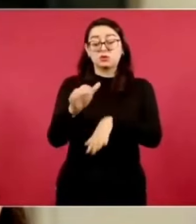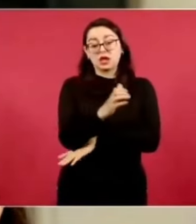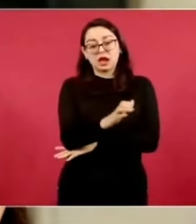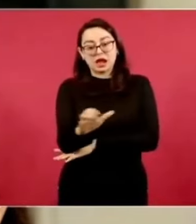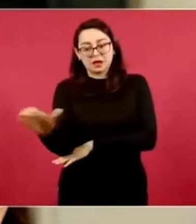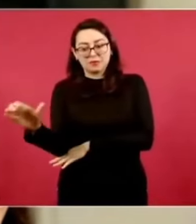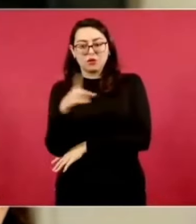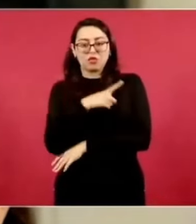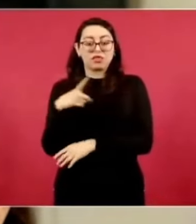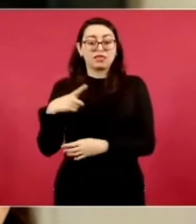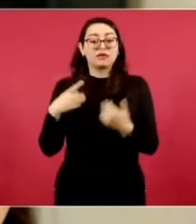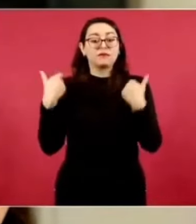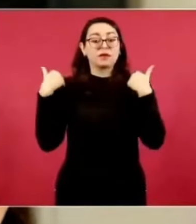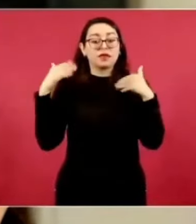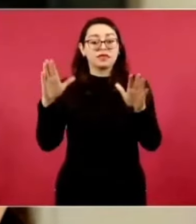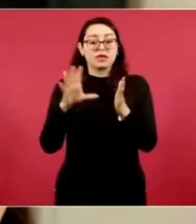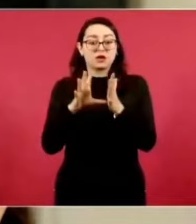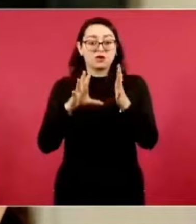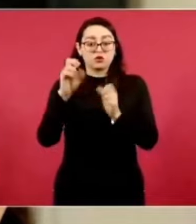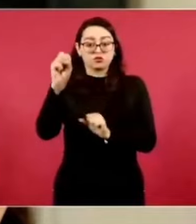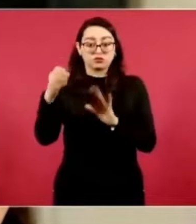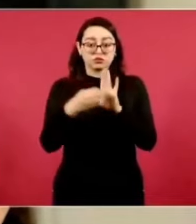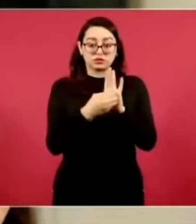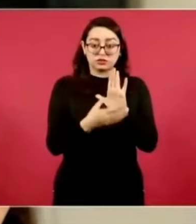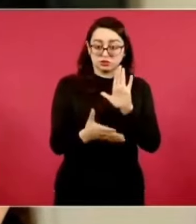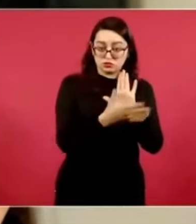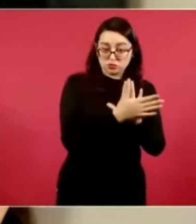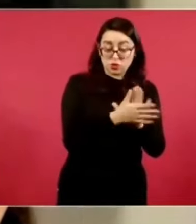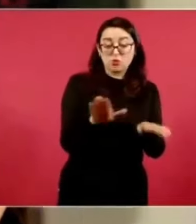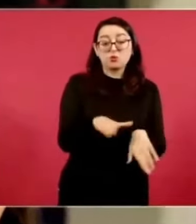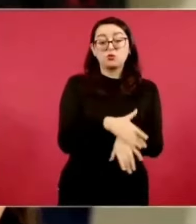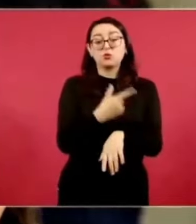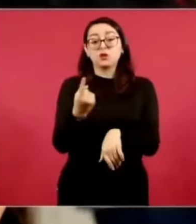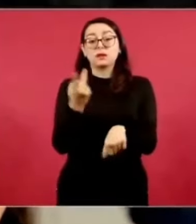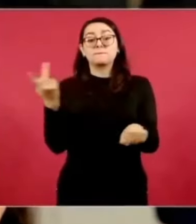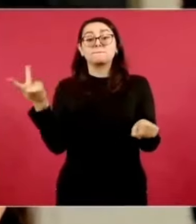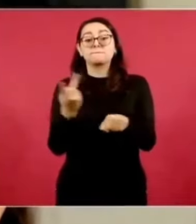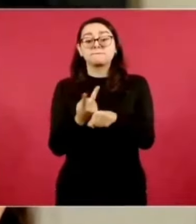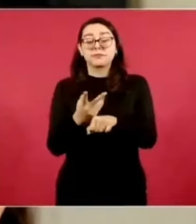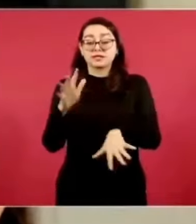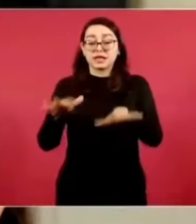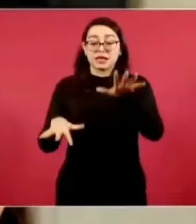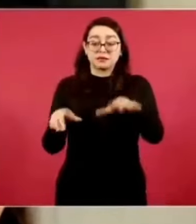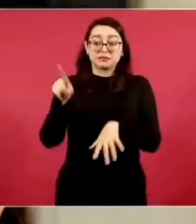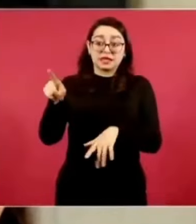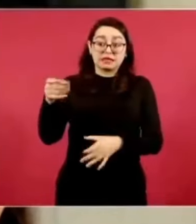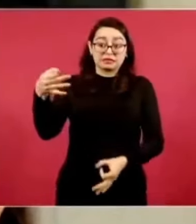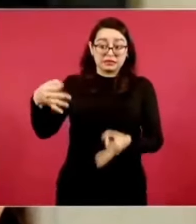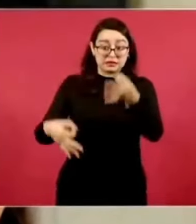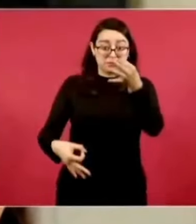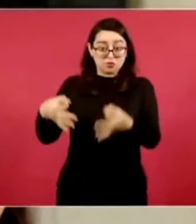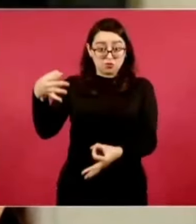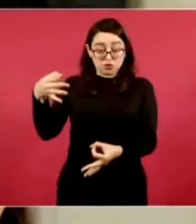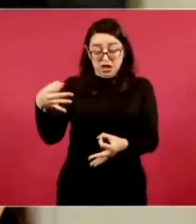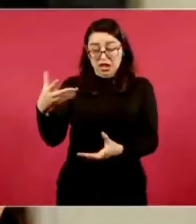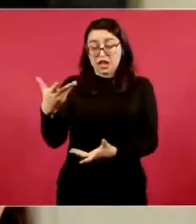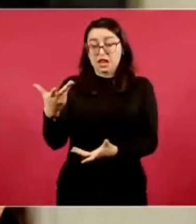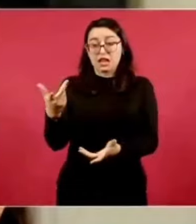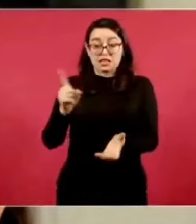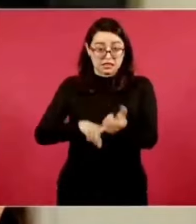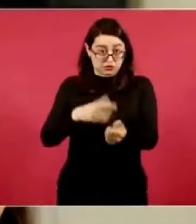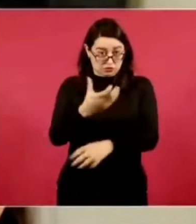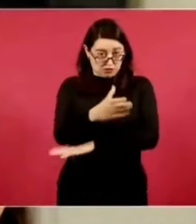Resulta que a veces los tribunales agrarios, cuando dan una resolución, en lugar de solucionar el conflicto lo agravan más.